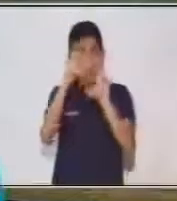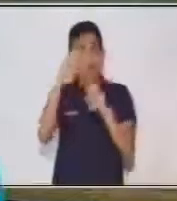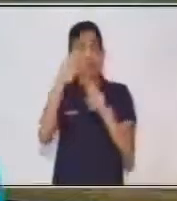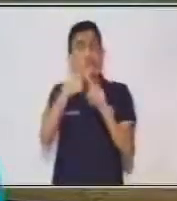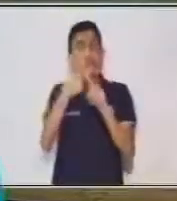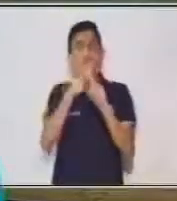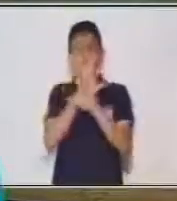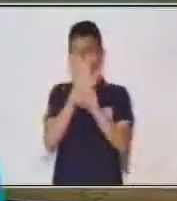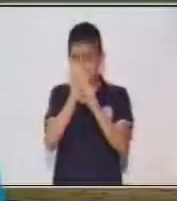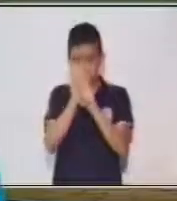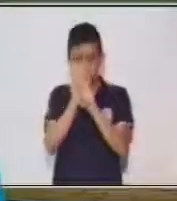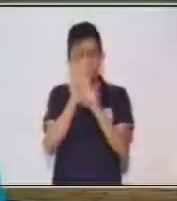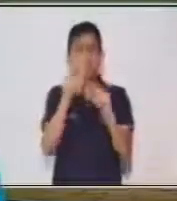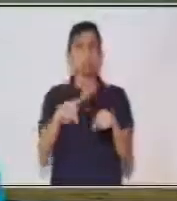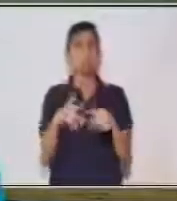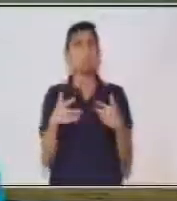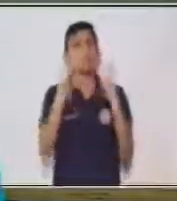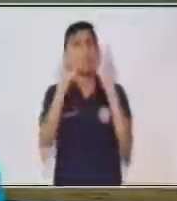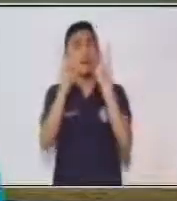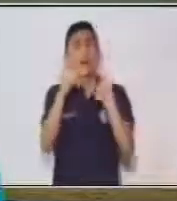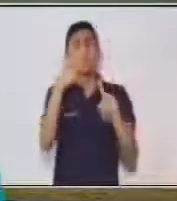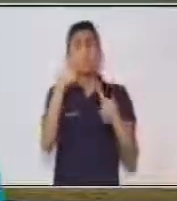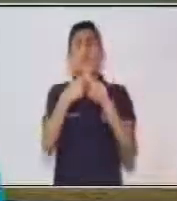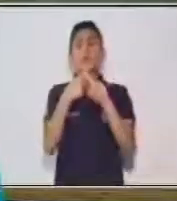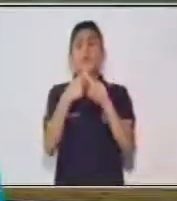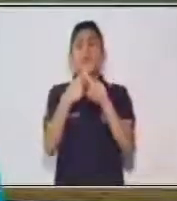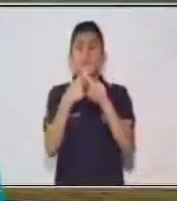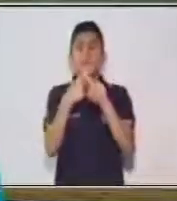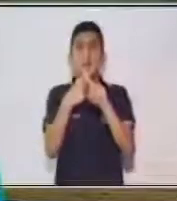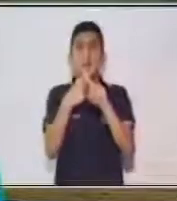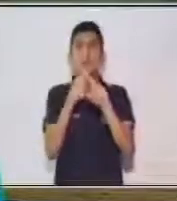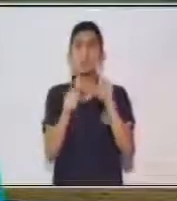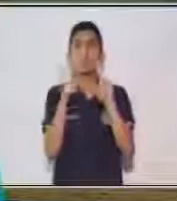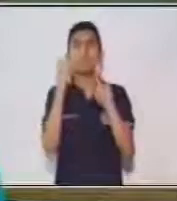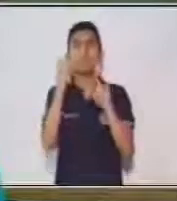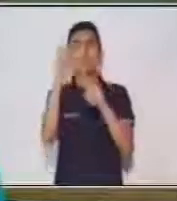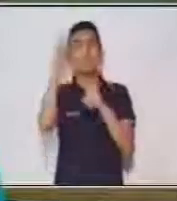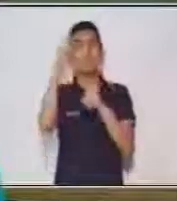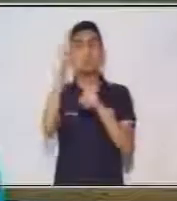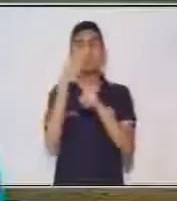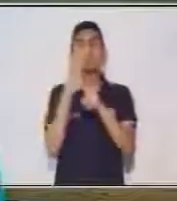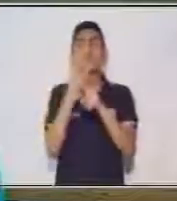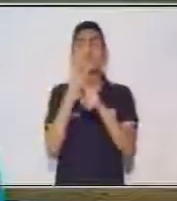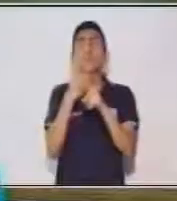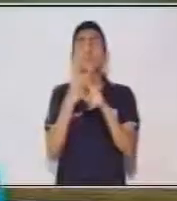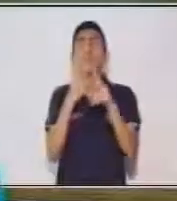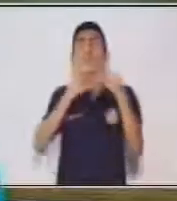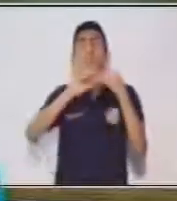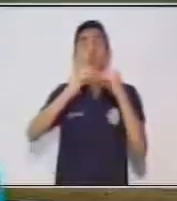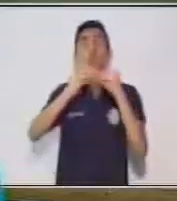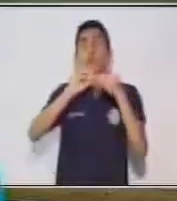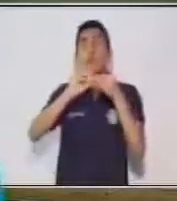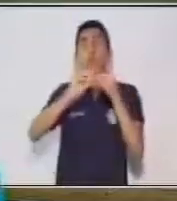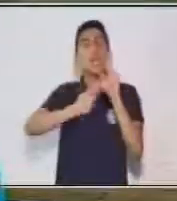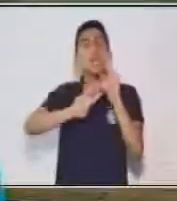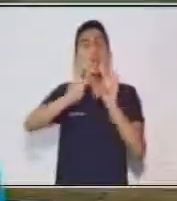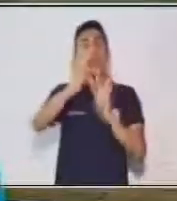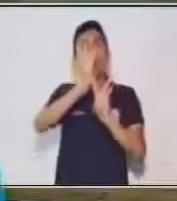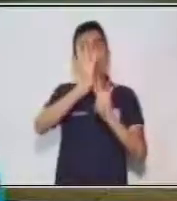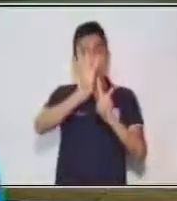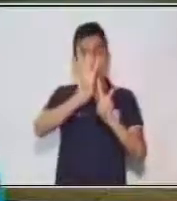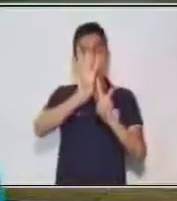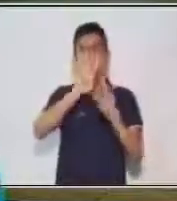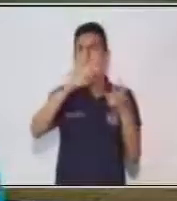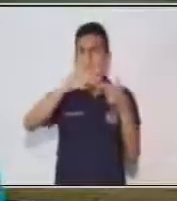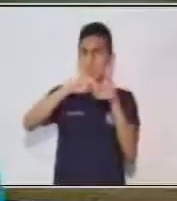Excelente. Nos toca ver la multiplicación. Entonces dice, números al cubo es